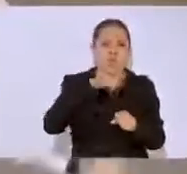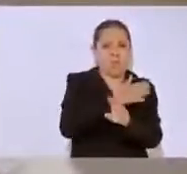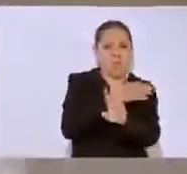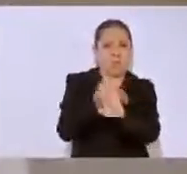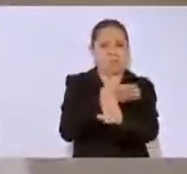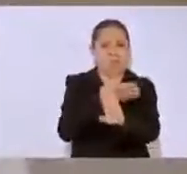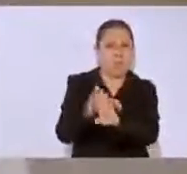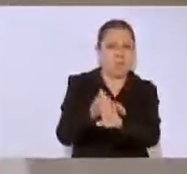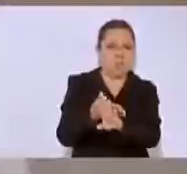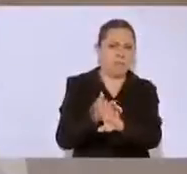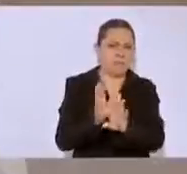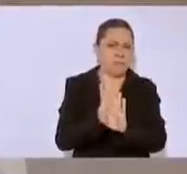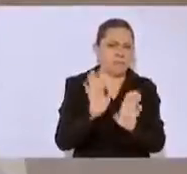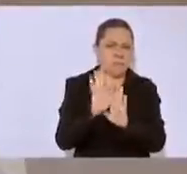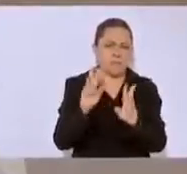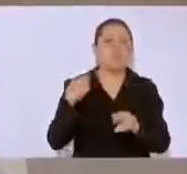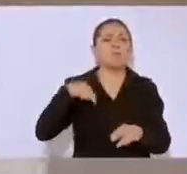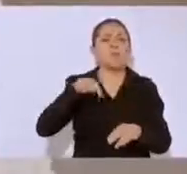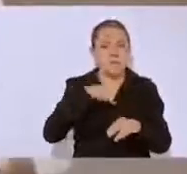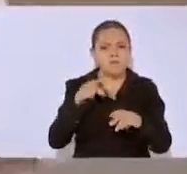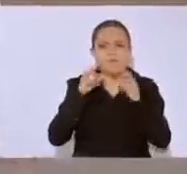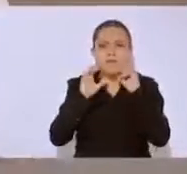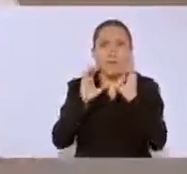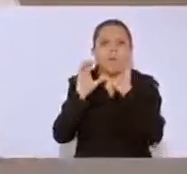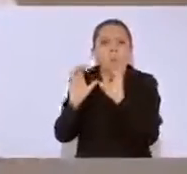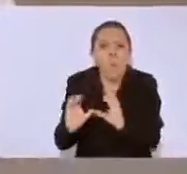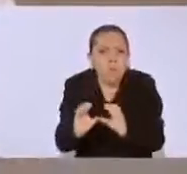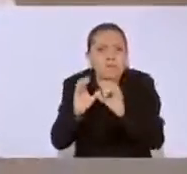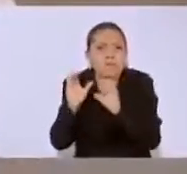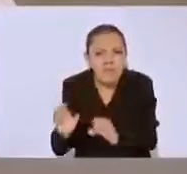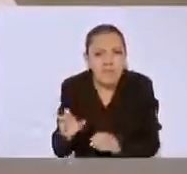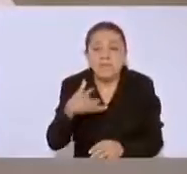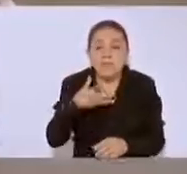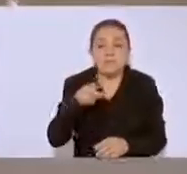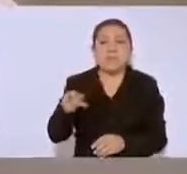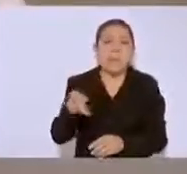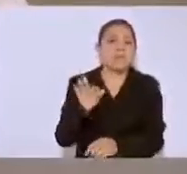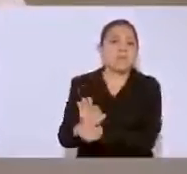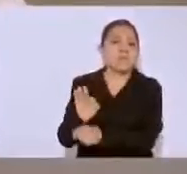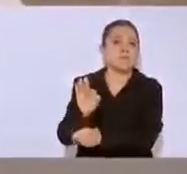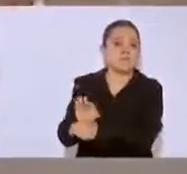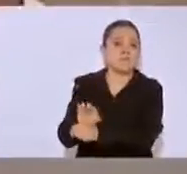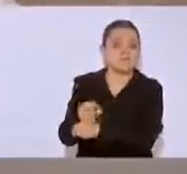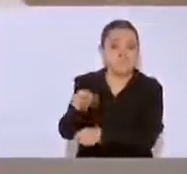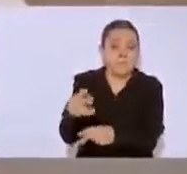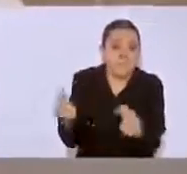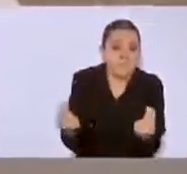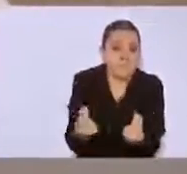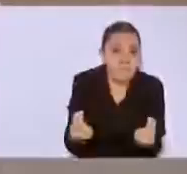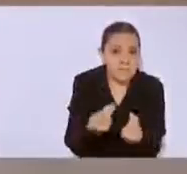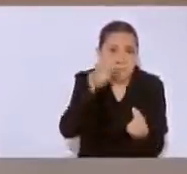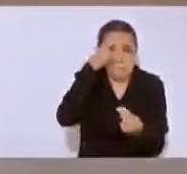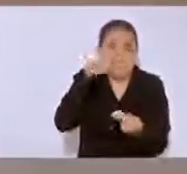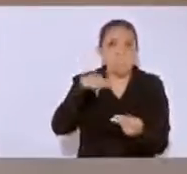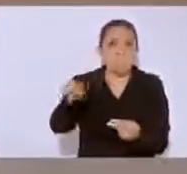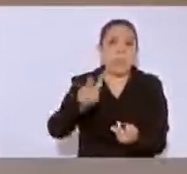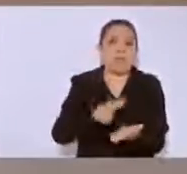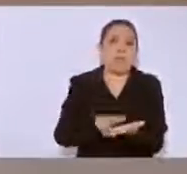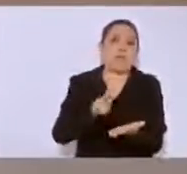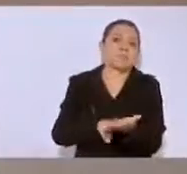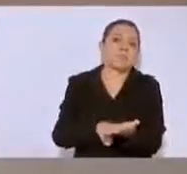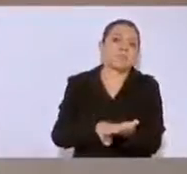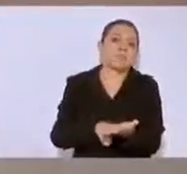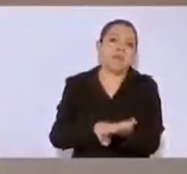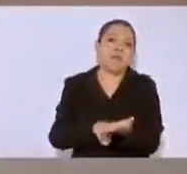cuidando. Pero van a tener todo lo que necesiten para que se garanticen